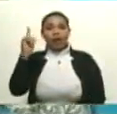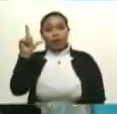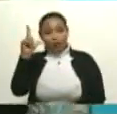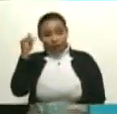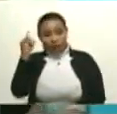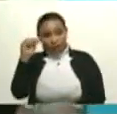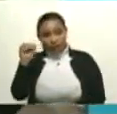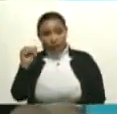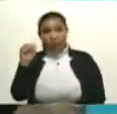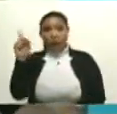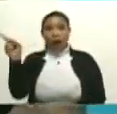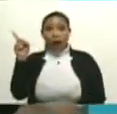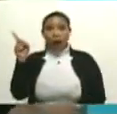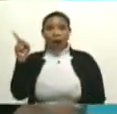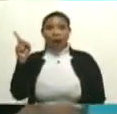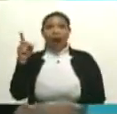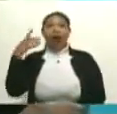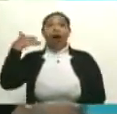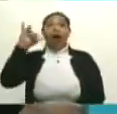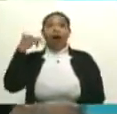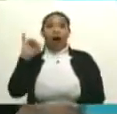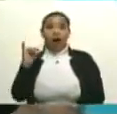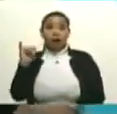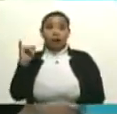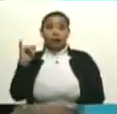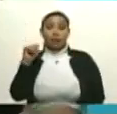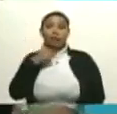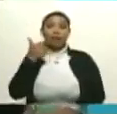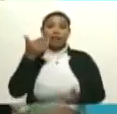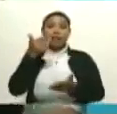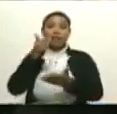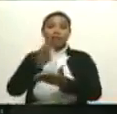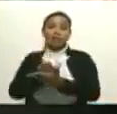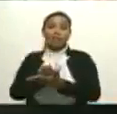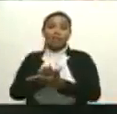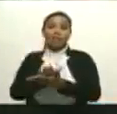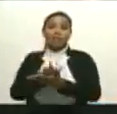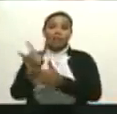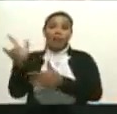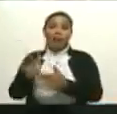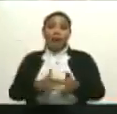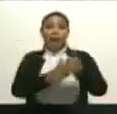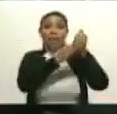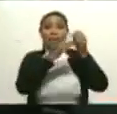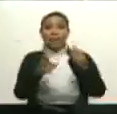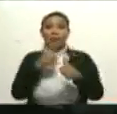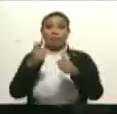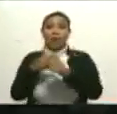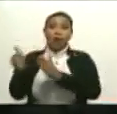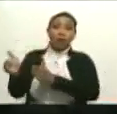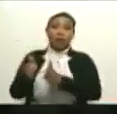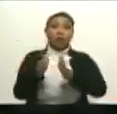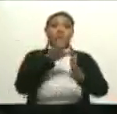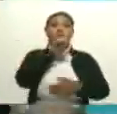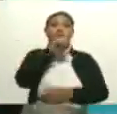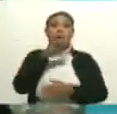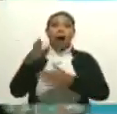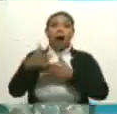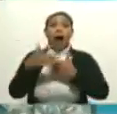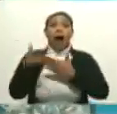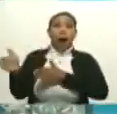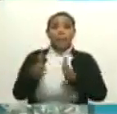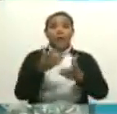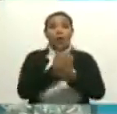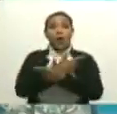festival pasó a la eternidad. Él es el líder de la ruta histórica Caminos de Libertad del